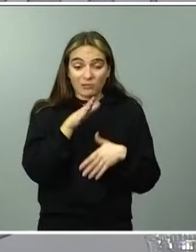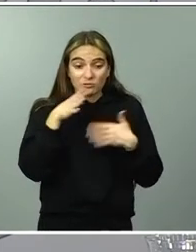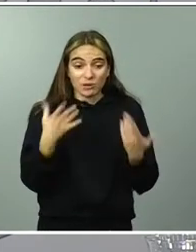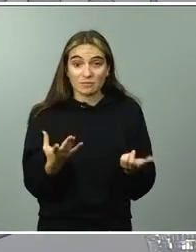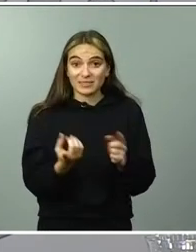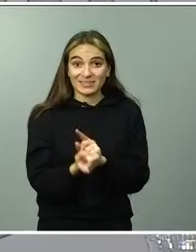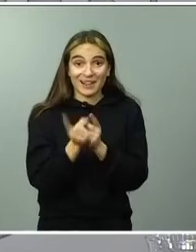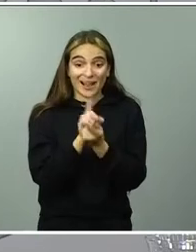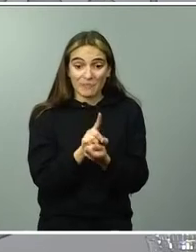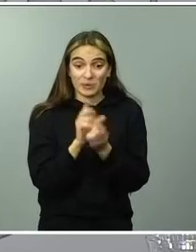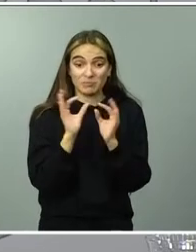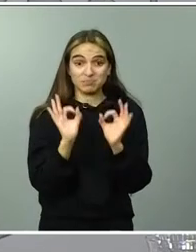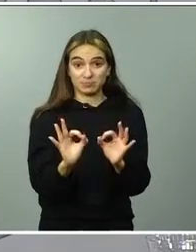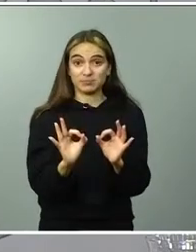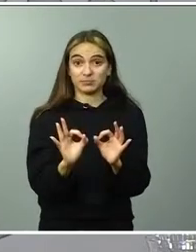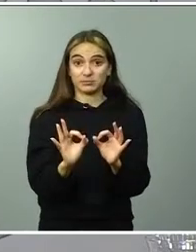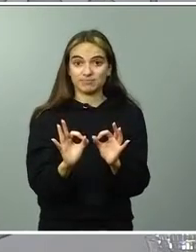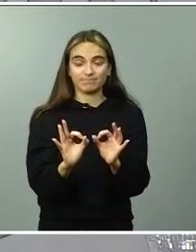tomaban otra decisión.